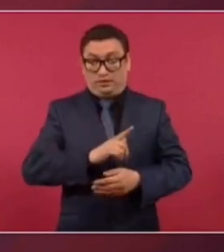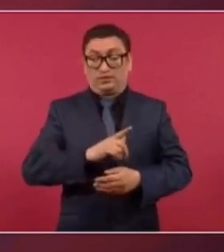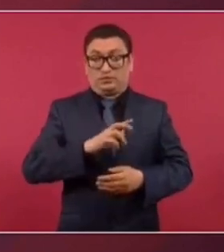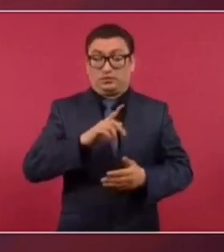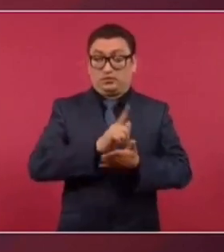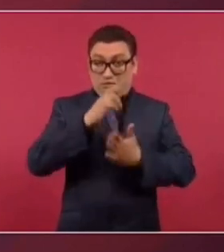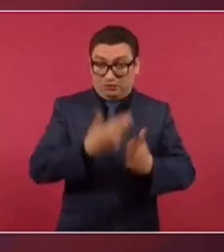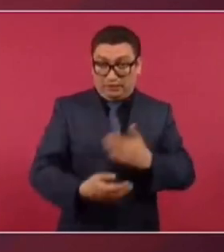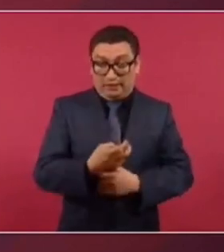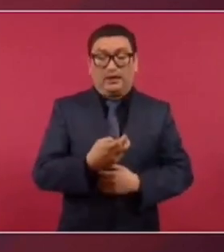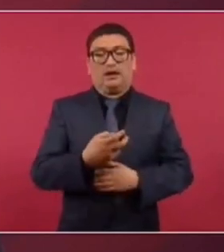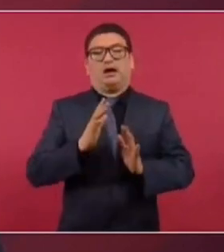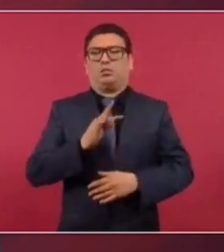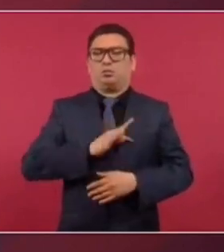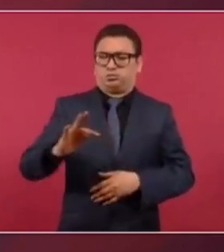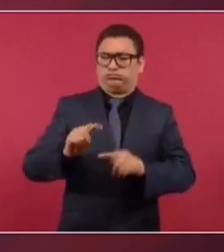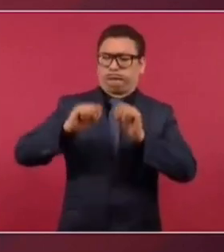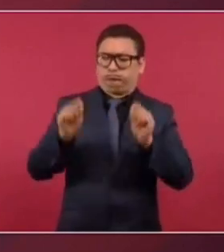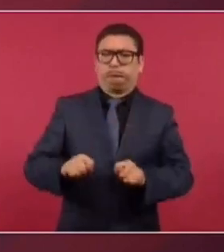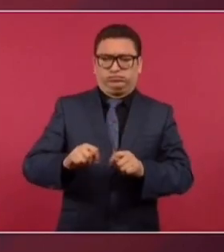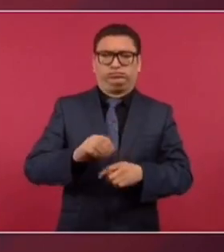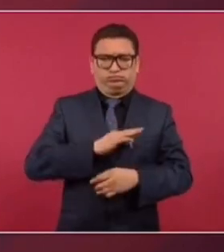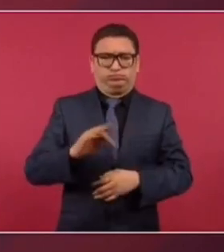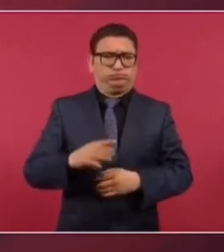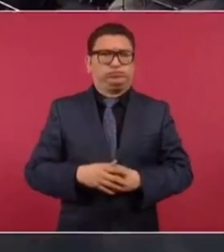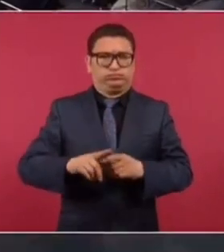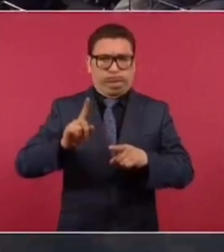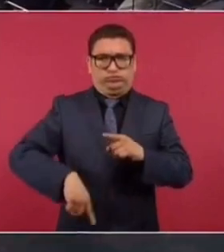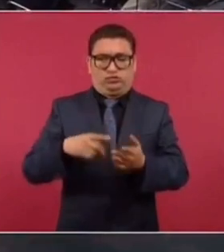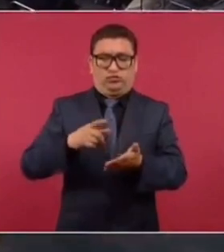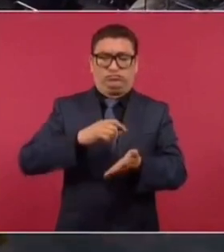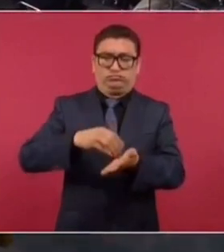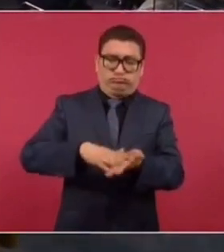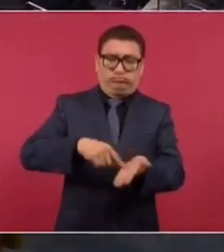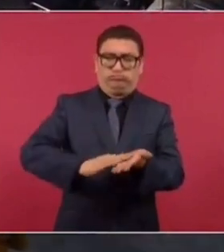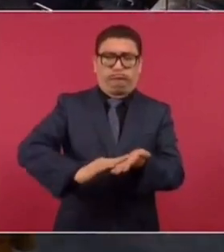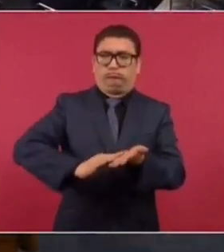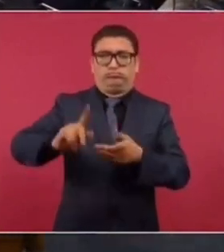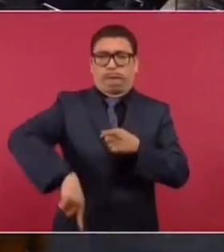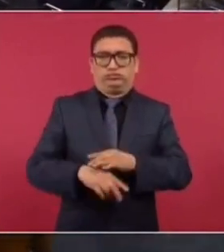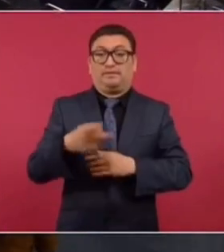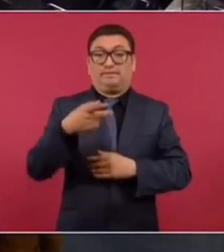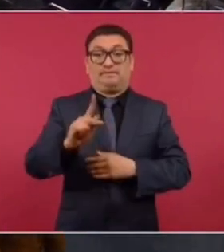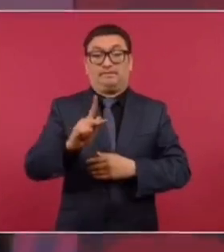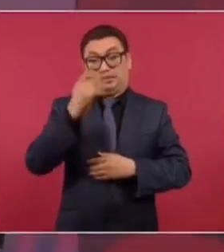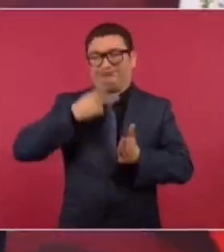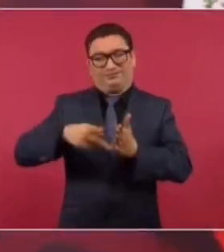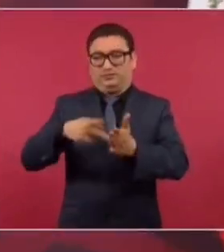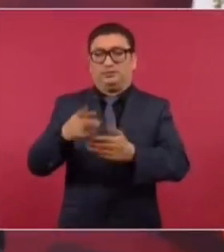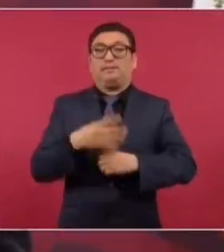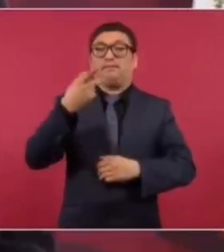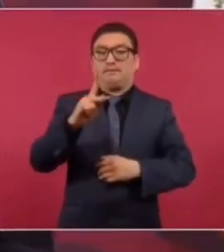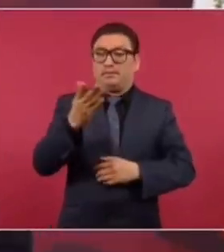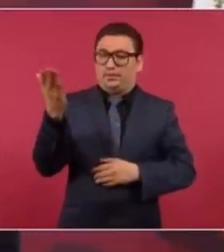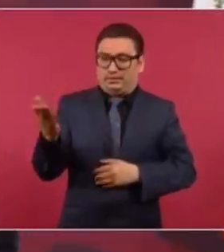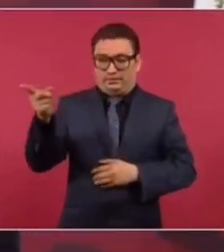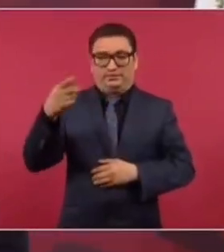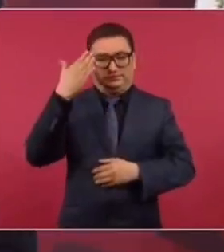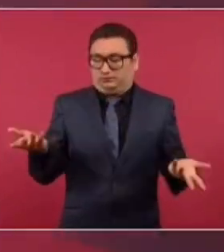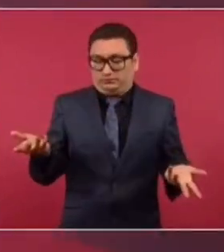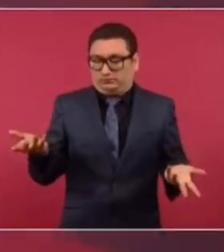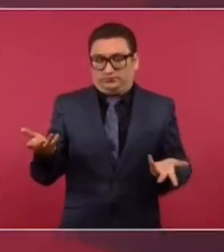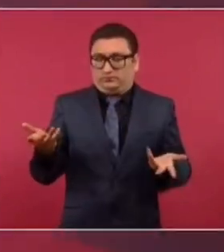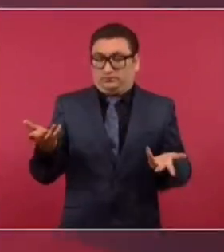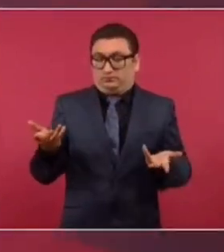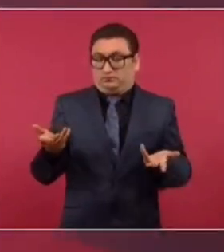puede quitar el registro, pero se requiere un proceso judicial. Pero en el caso de la